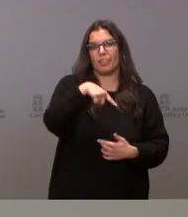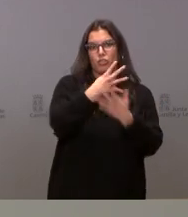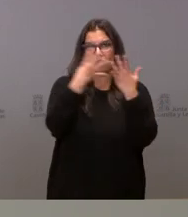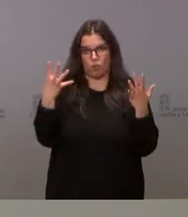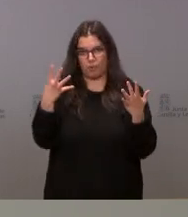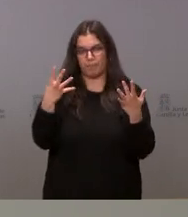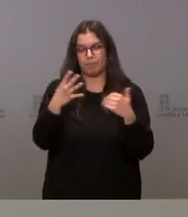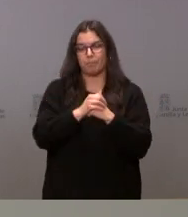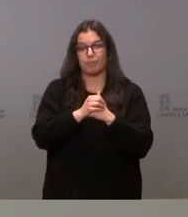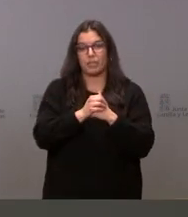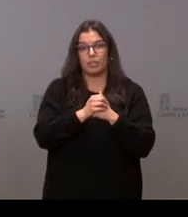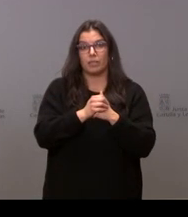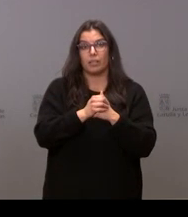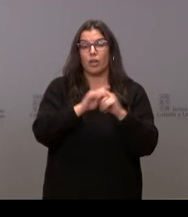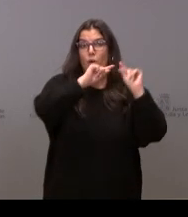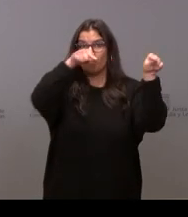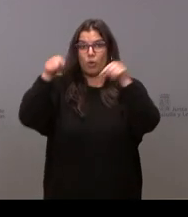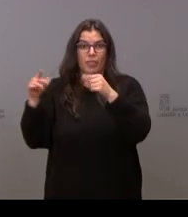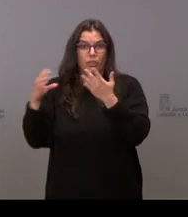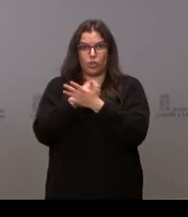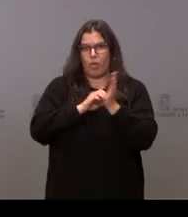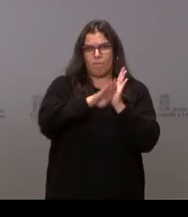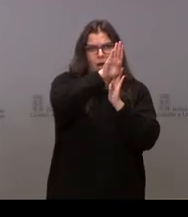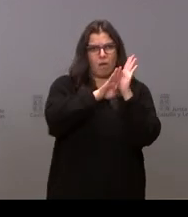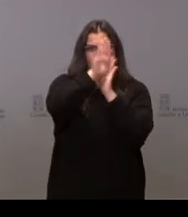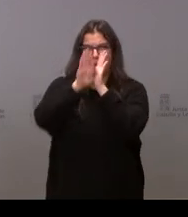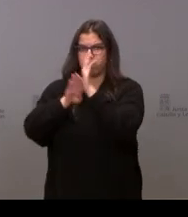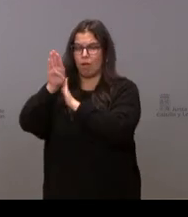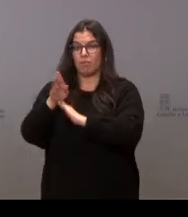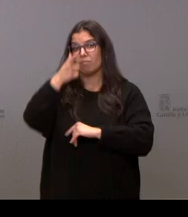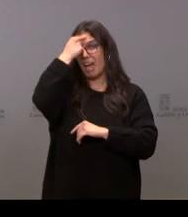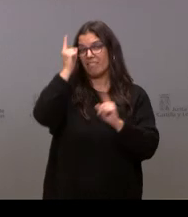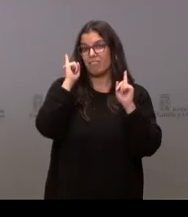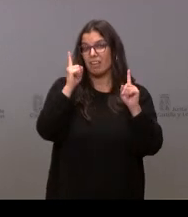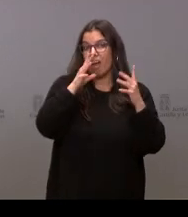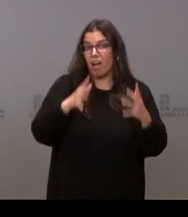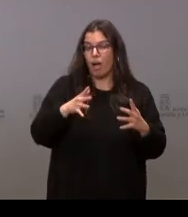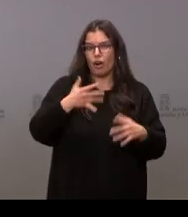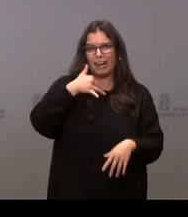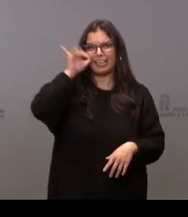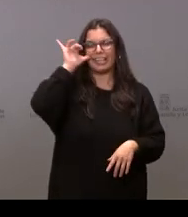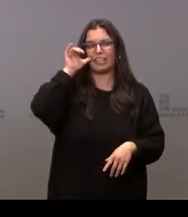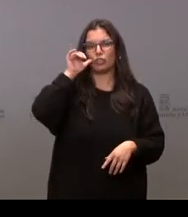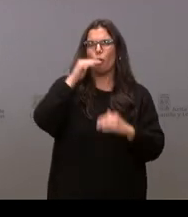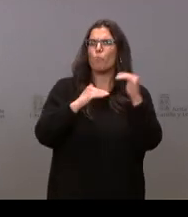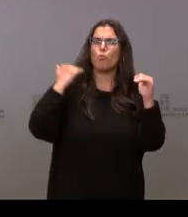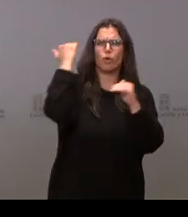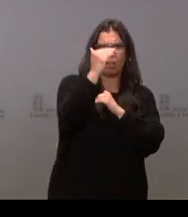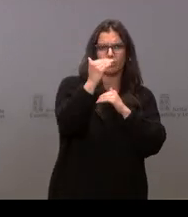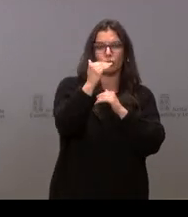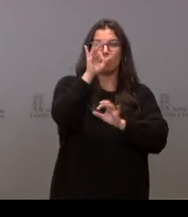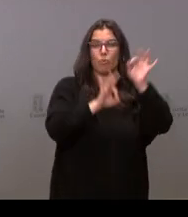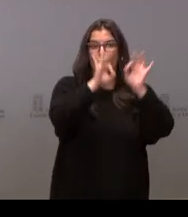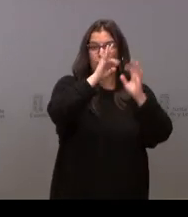habitantes. Todas las provincias poseen una tendencia creciente. Ávila en estos momentos está en riesgo muy alto con una